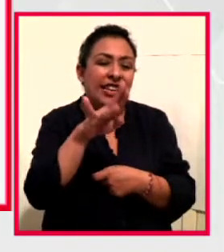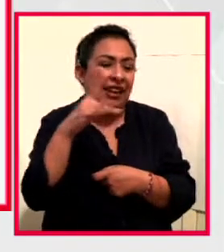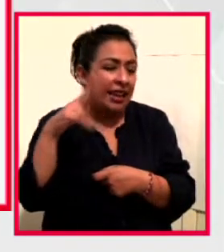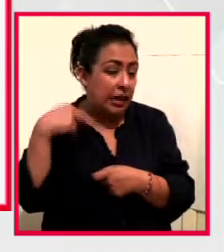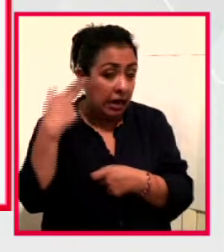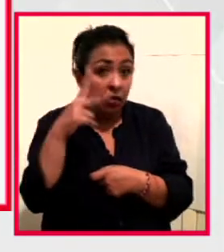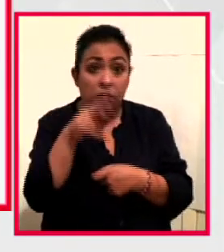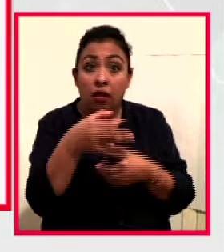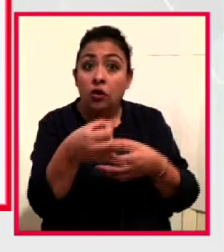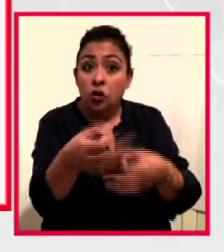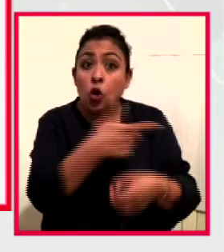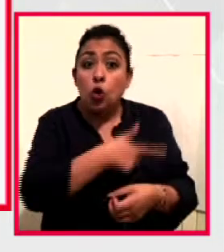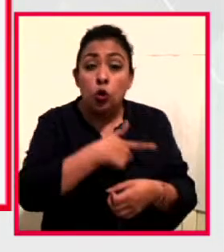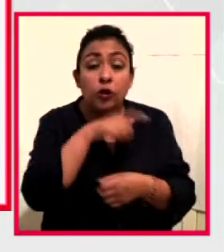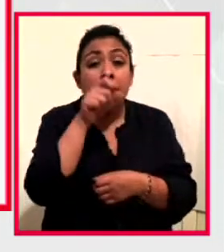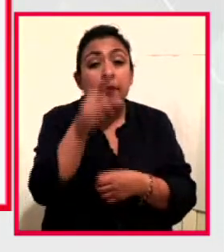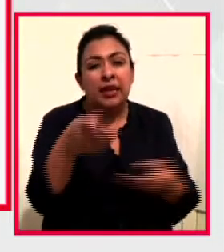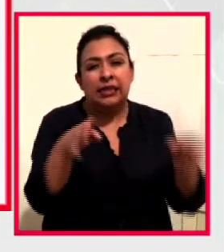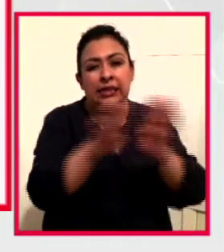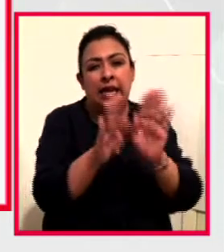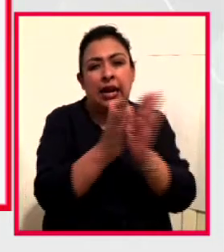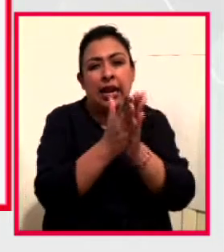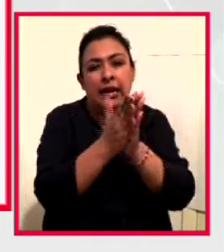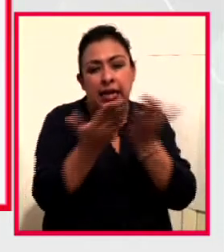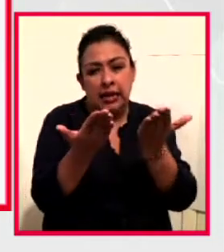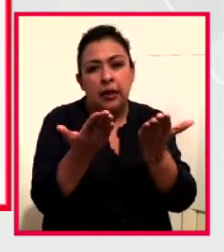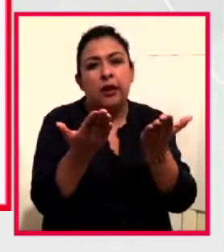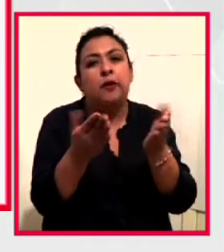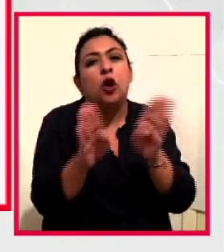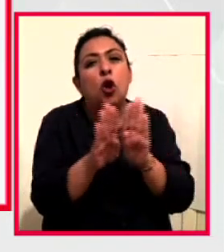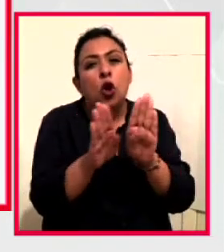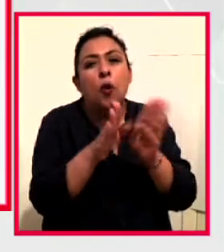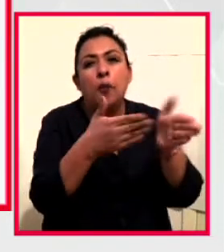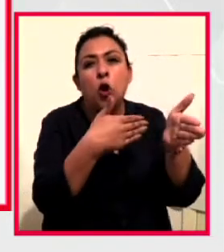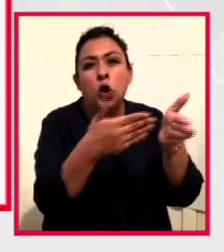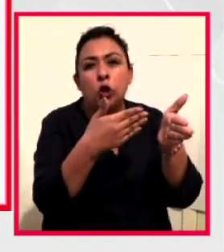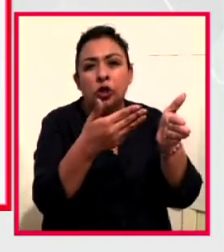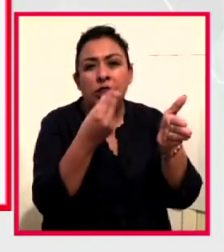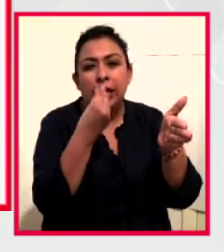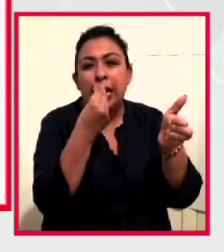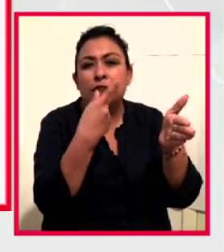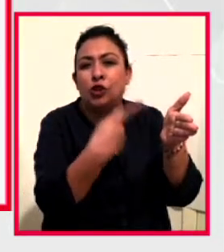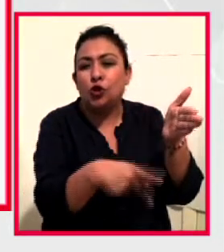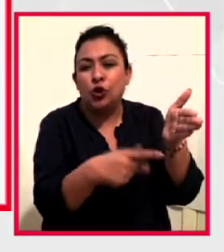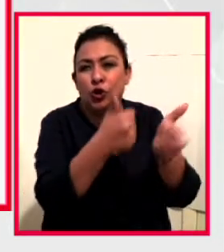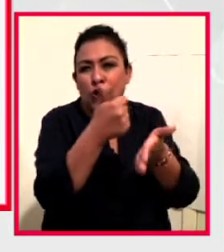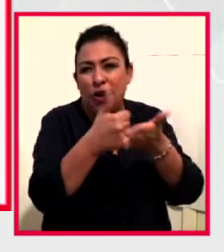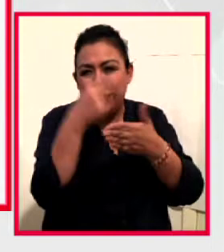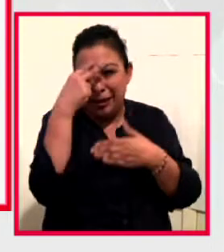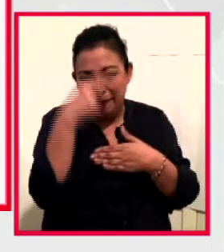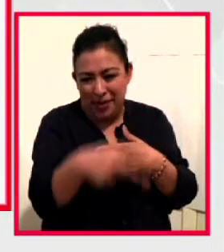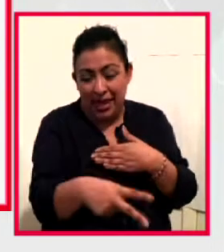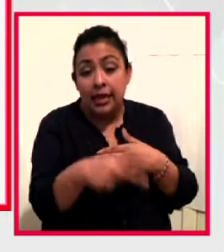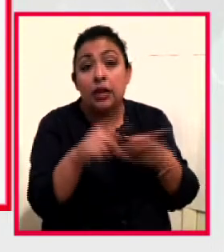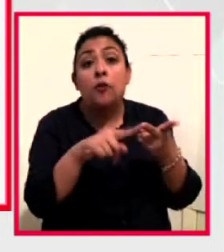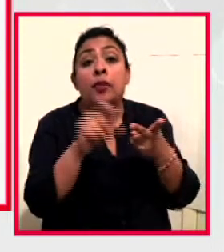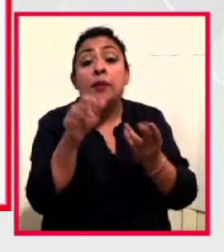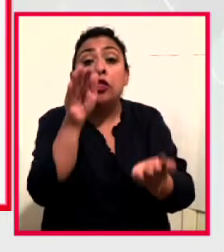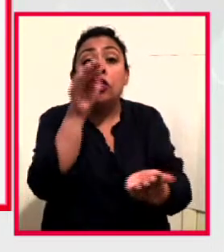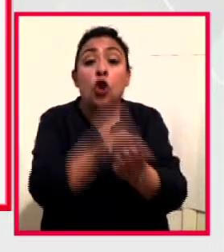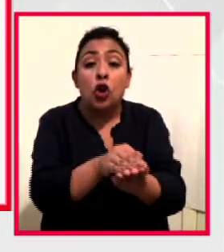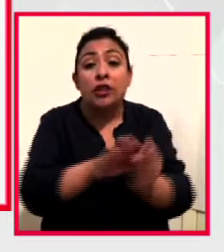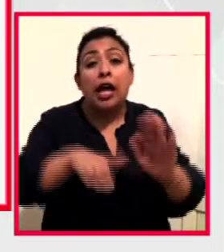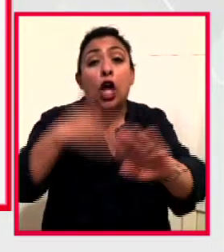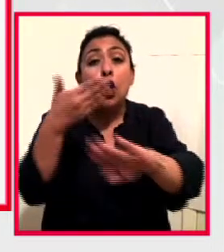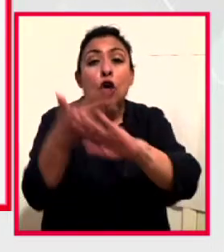atractivas y también cierra este libro con las cocinas económicas en la Ciudad de México y las tortas contra las hamburguesas.